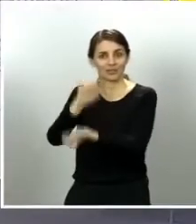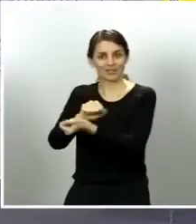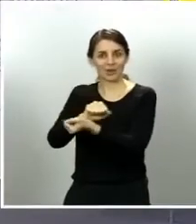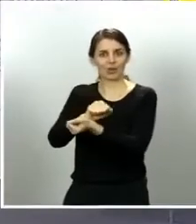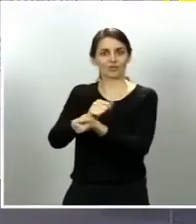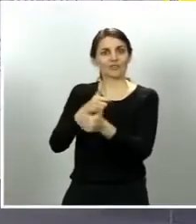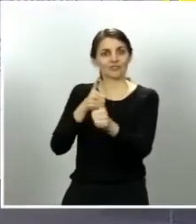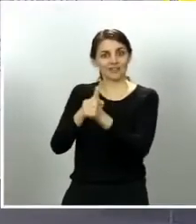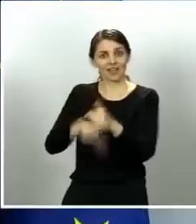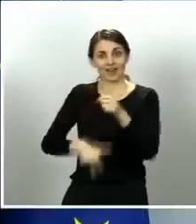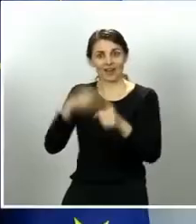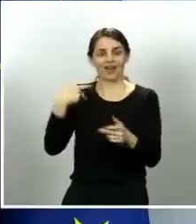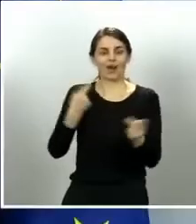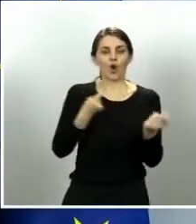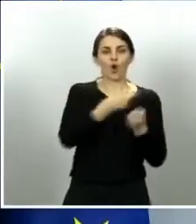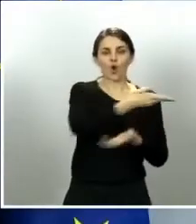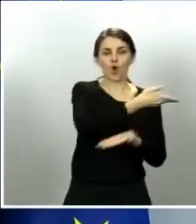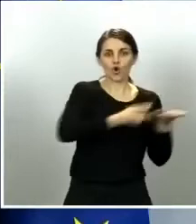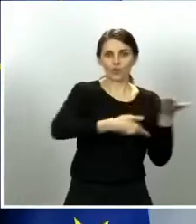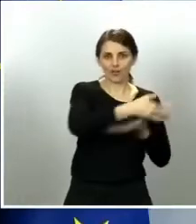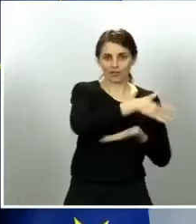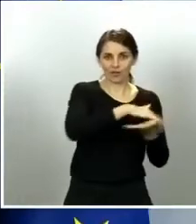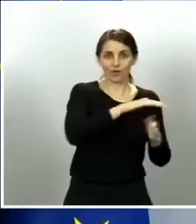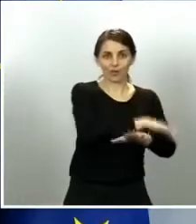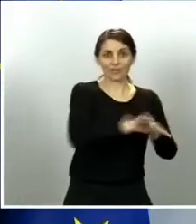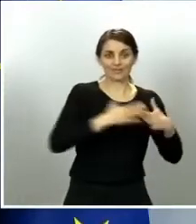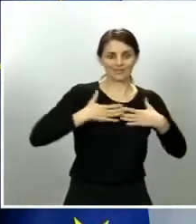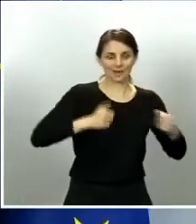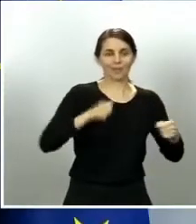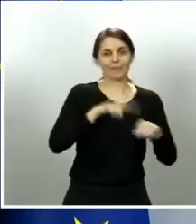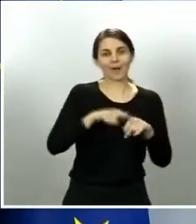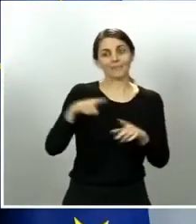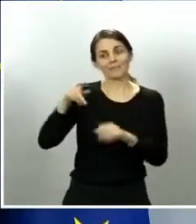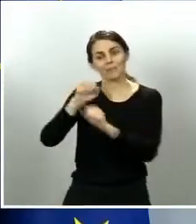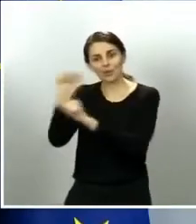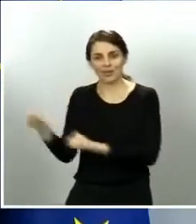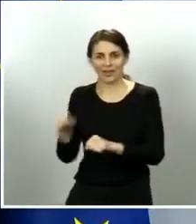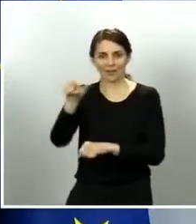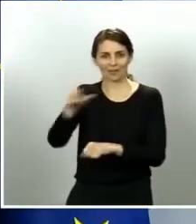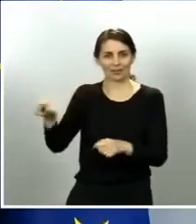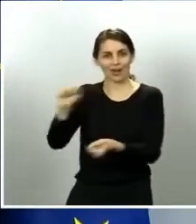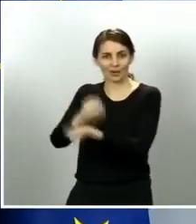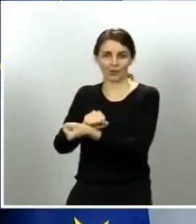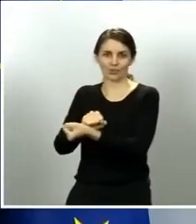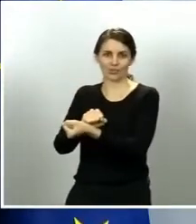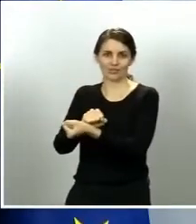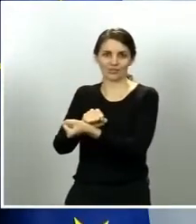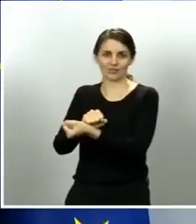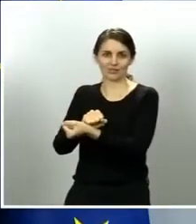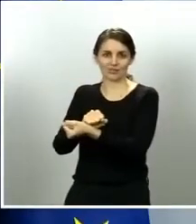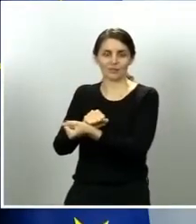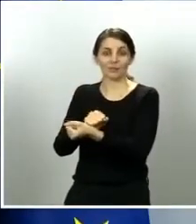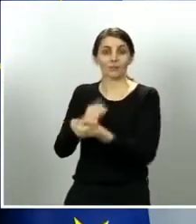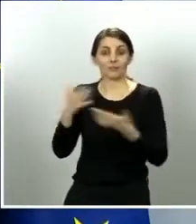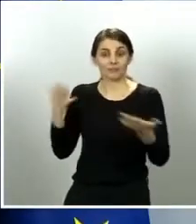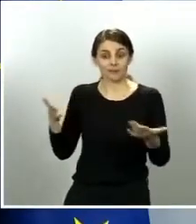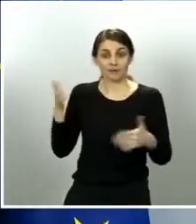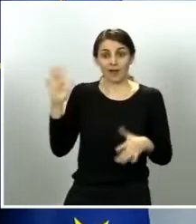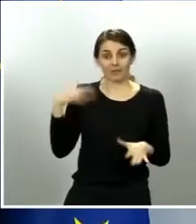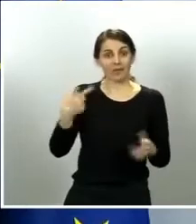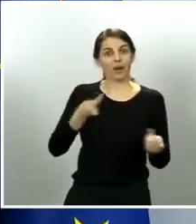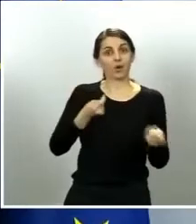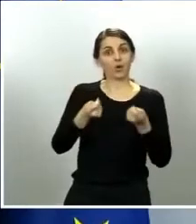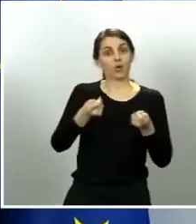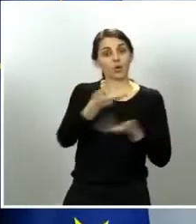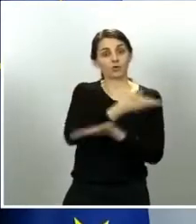funcionarios de la propagación del COVID-19. Consecuencia de esta cooperación y coordinación se suspendieron